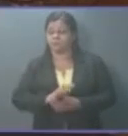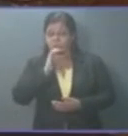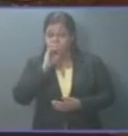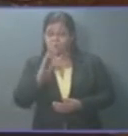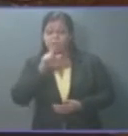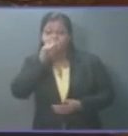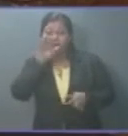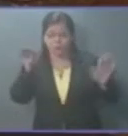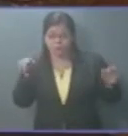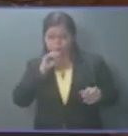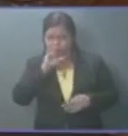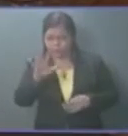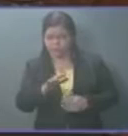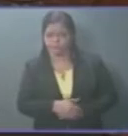un tuit.